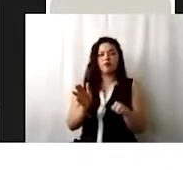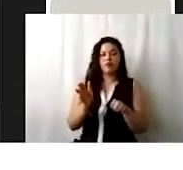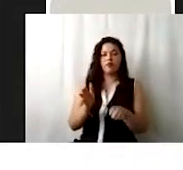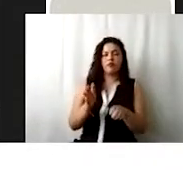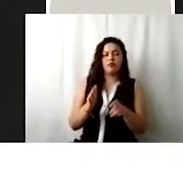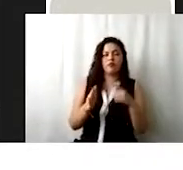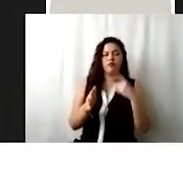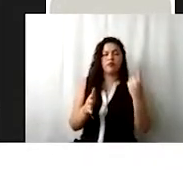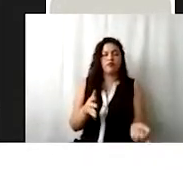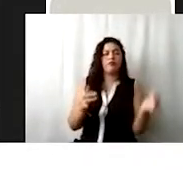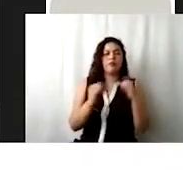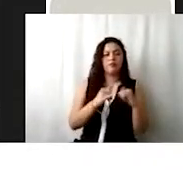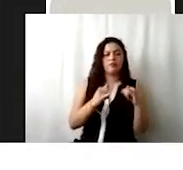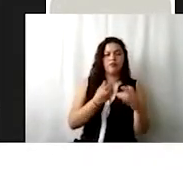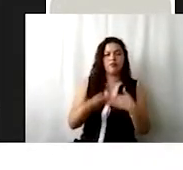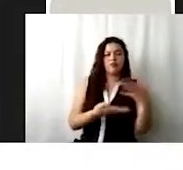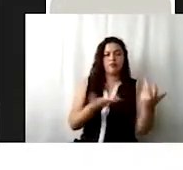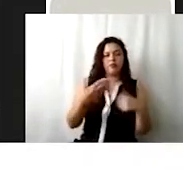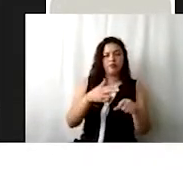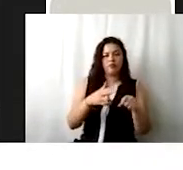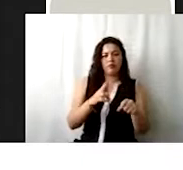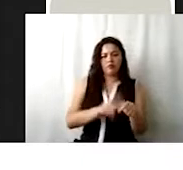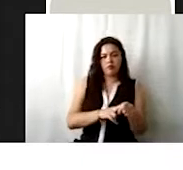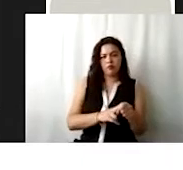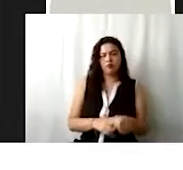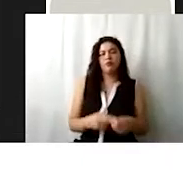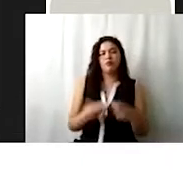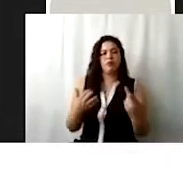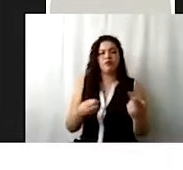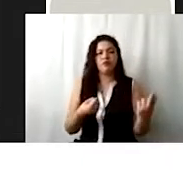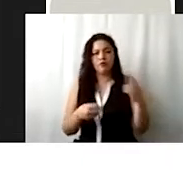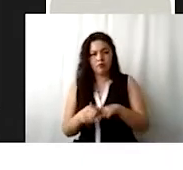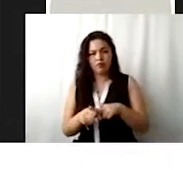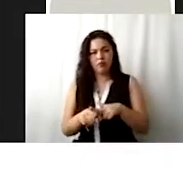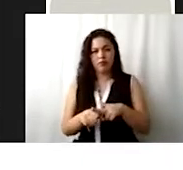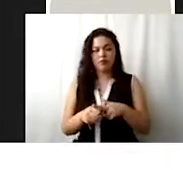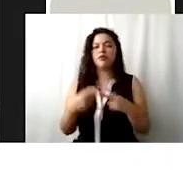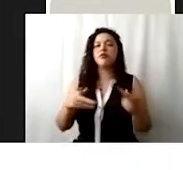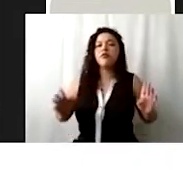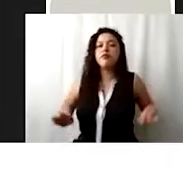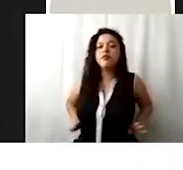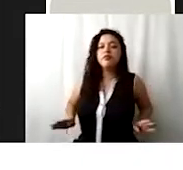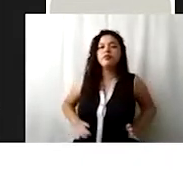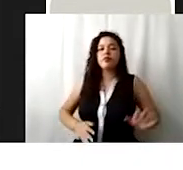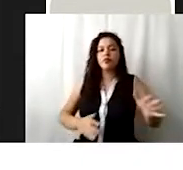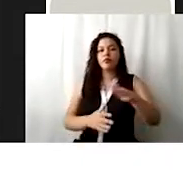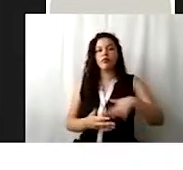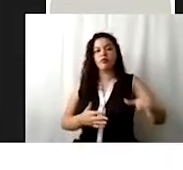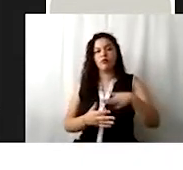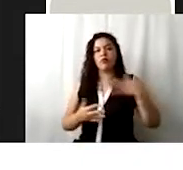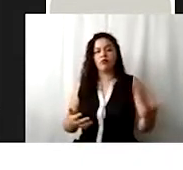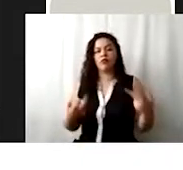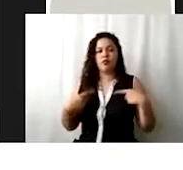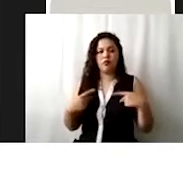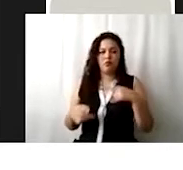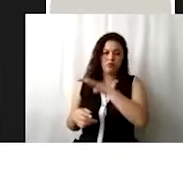institución tenga un servicio de hospital, ajá, que las características de la población van a ser población en